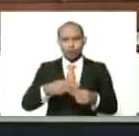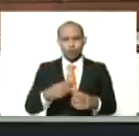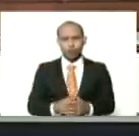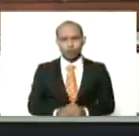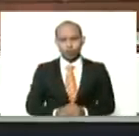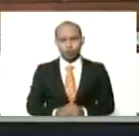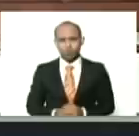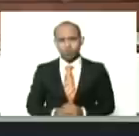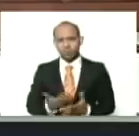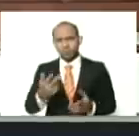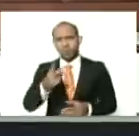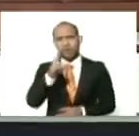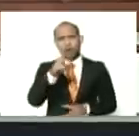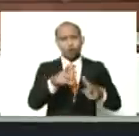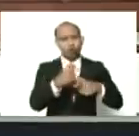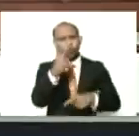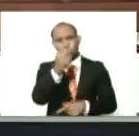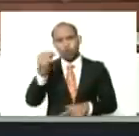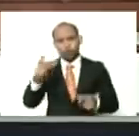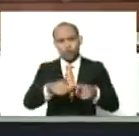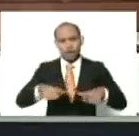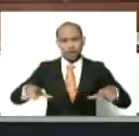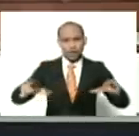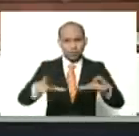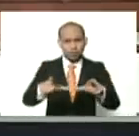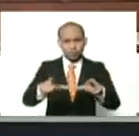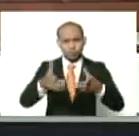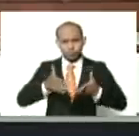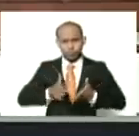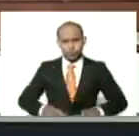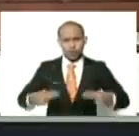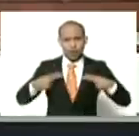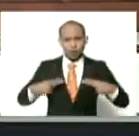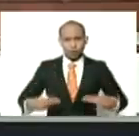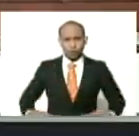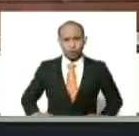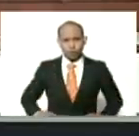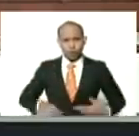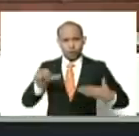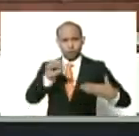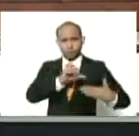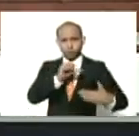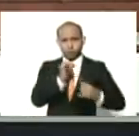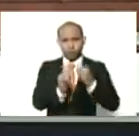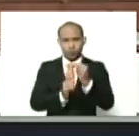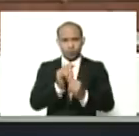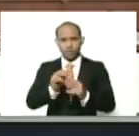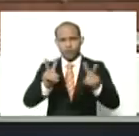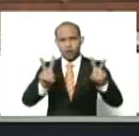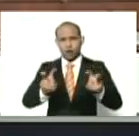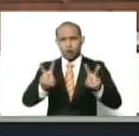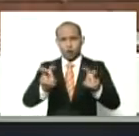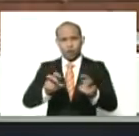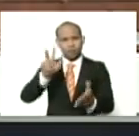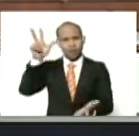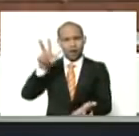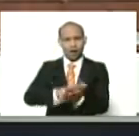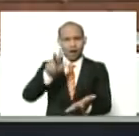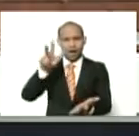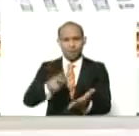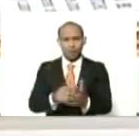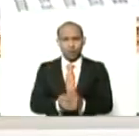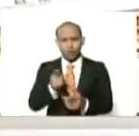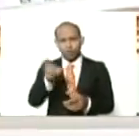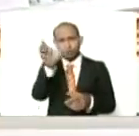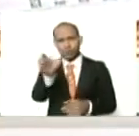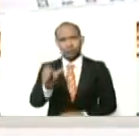para 200 salas de parto humanizado, y de la estancia materna nuevas, aprobado, para